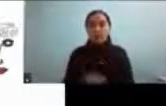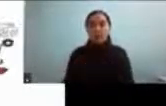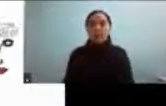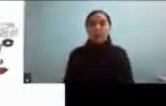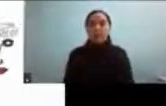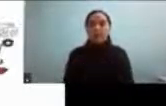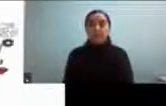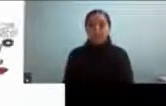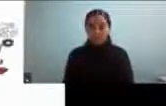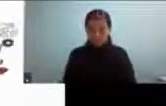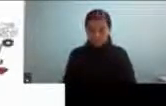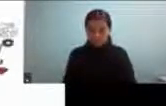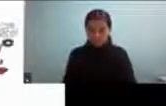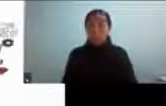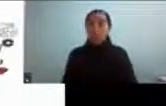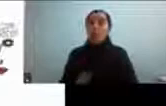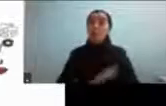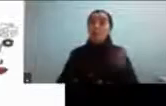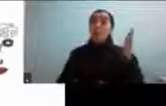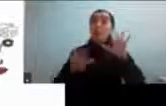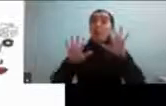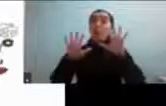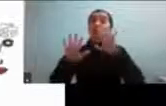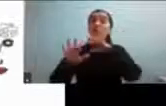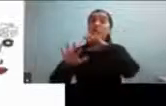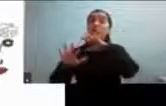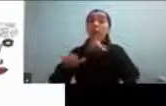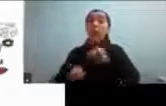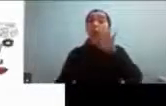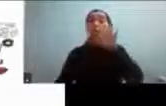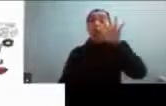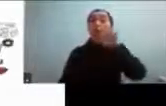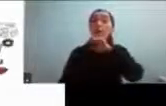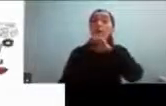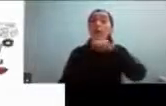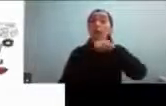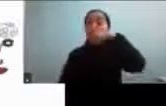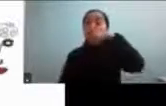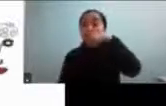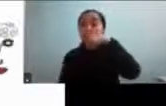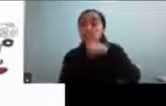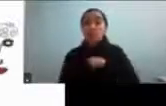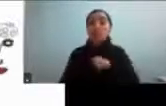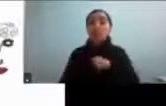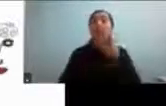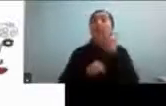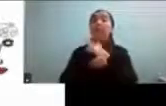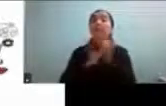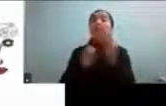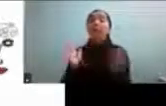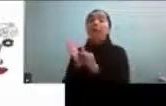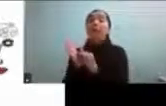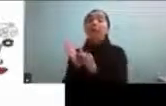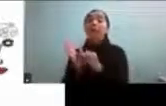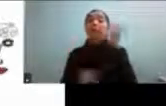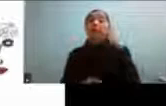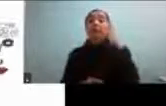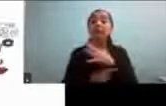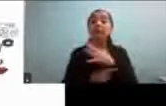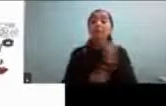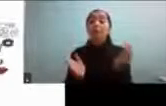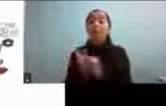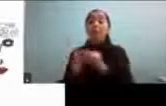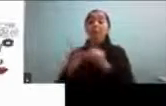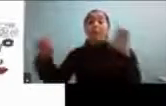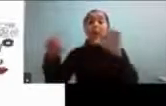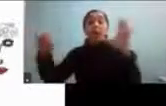nos vamos en diez minutos o en cinco minutos almorzamos en quince minutos más quince minutos más de televisión y la